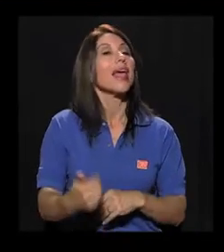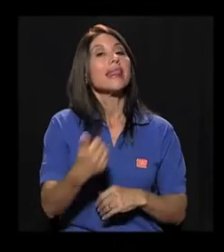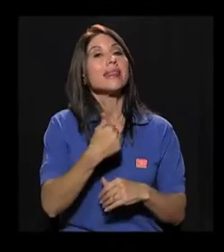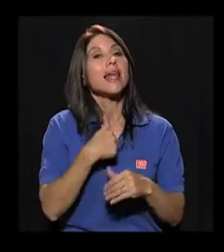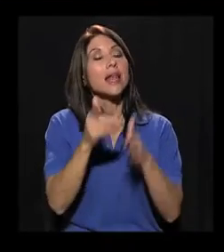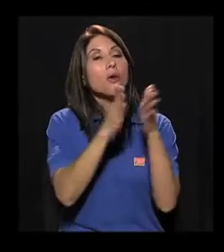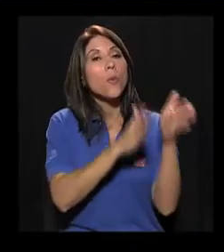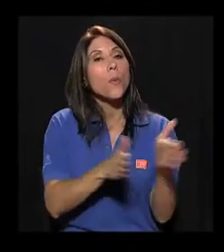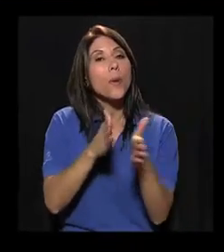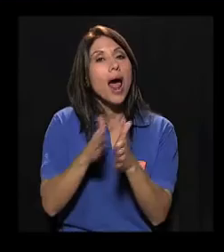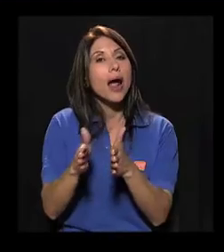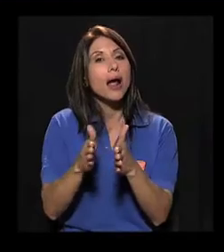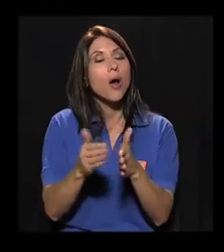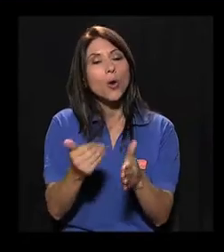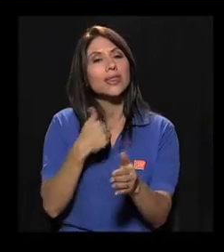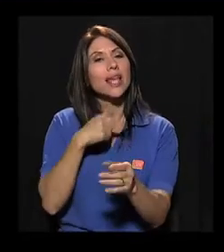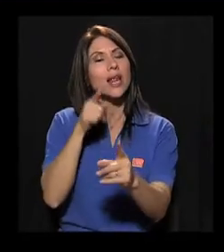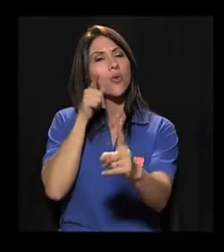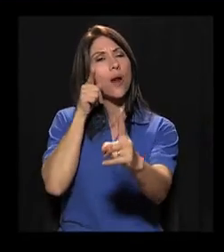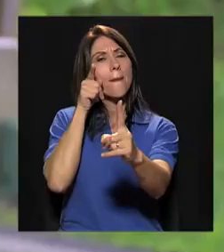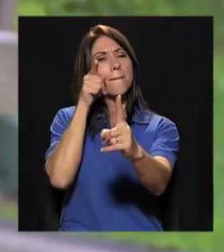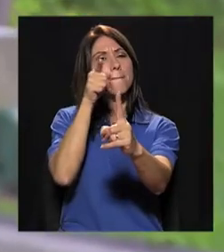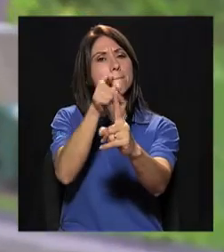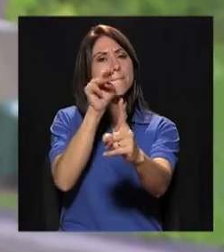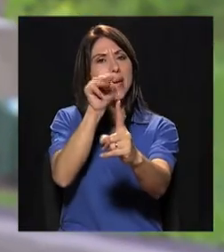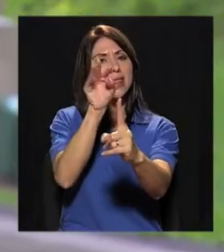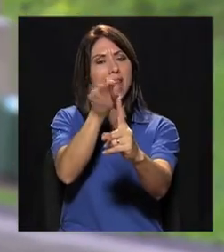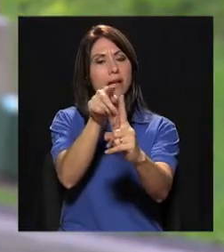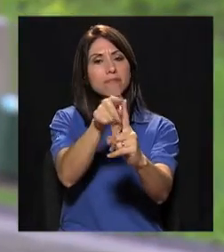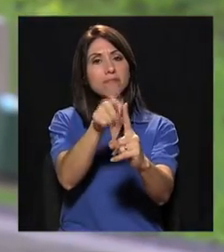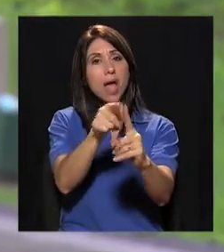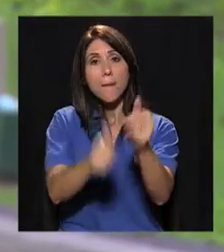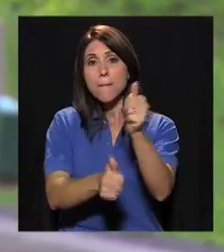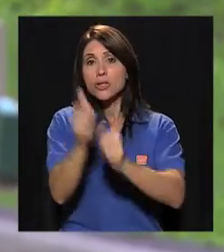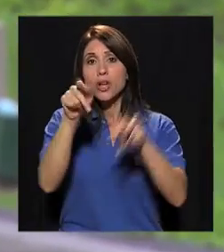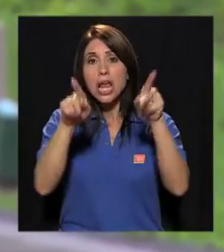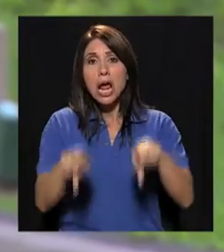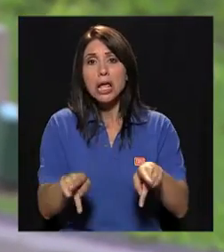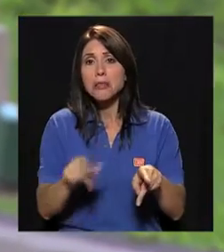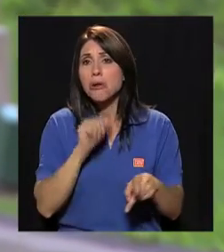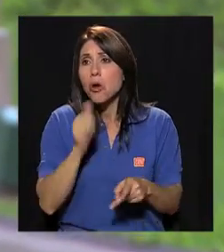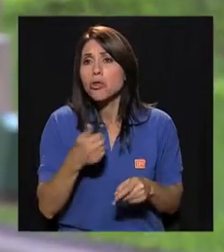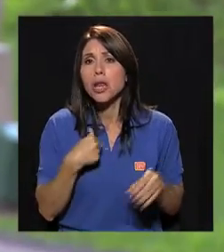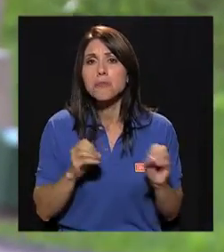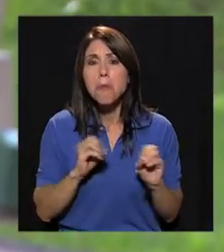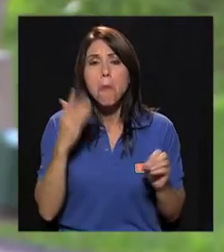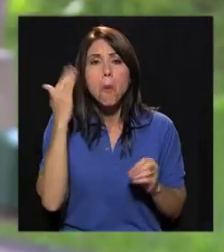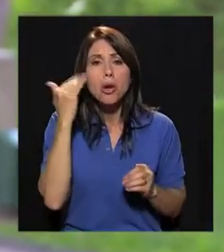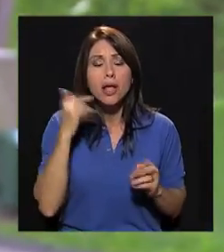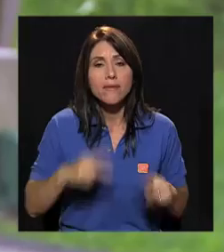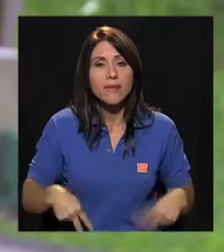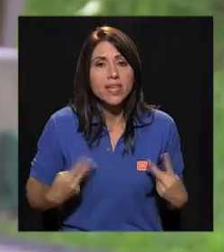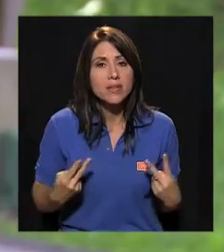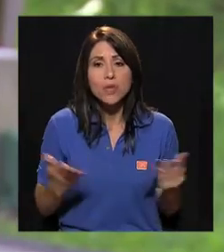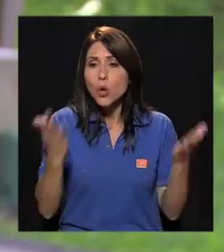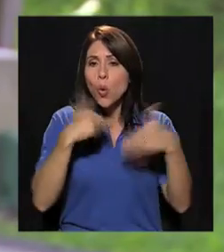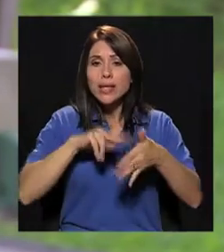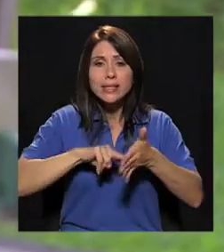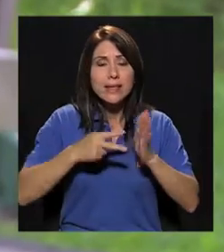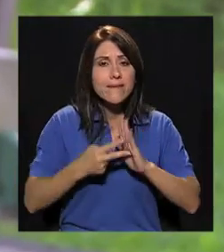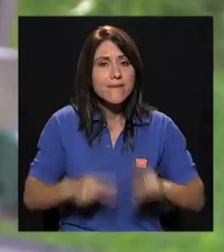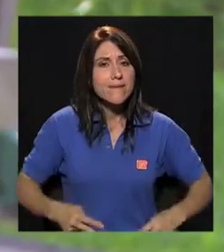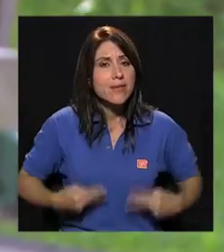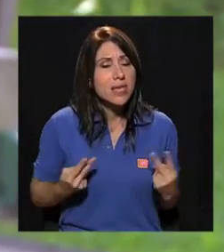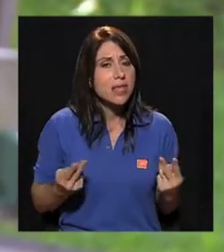Finalmente, es tener un plan o una meta. La gran mayoría de la gente no tiene un porqué vivir. No tenemos un